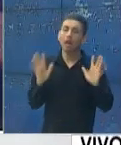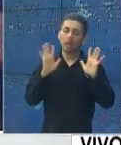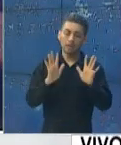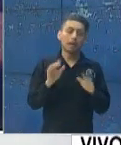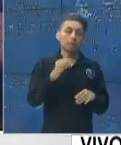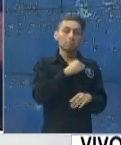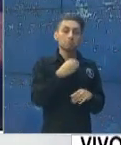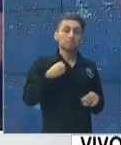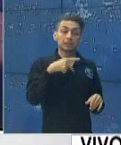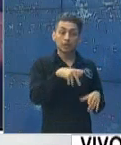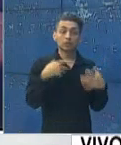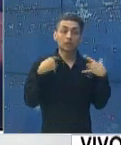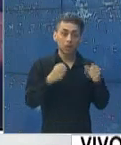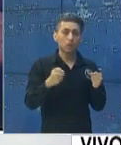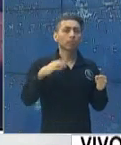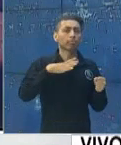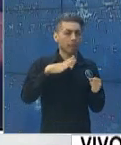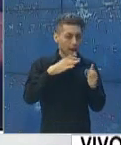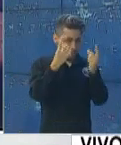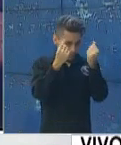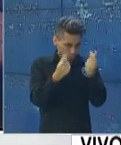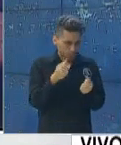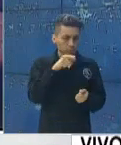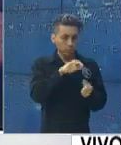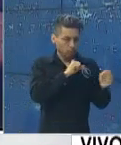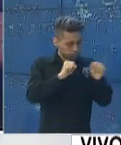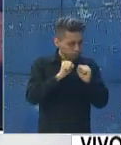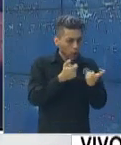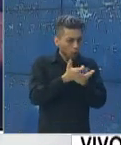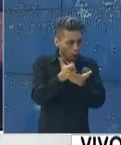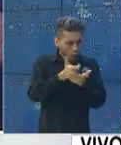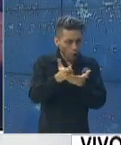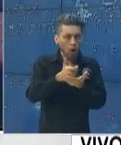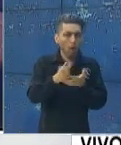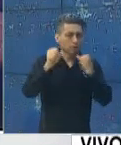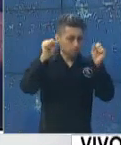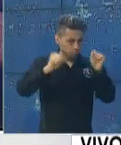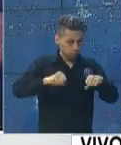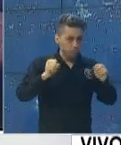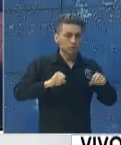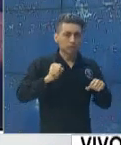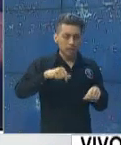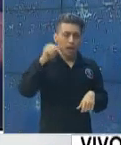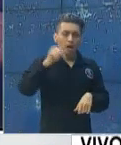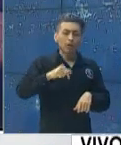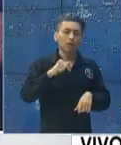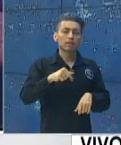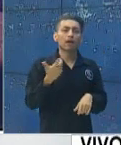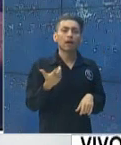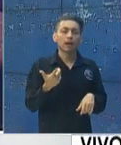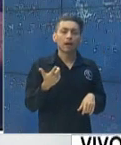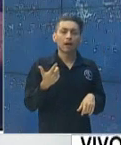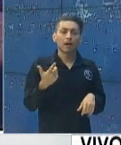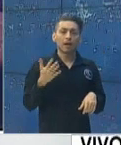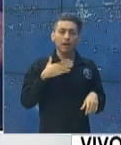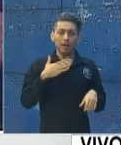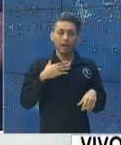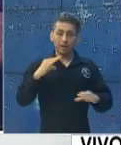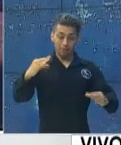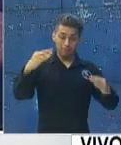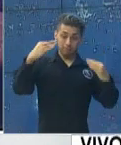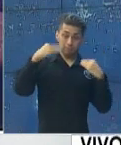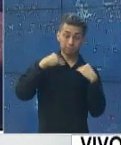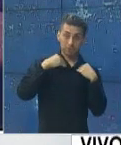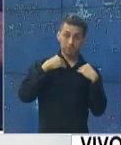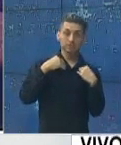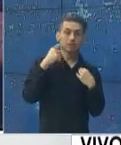poder ejecutar y hacer las compras. En este momento se creó, cuando nosotros asumimos, ya